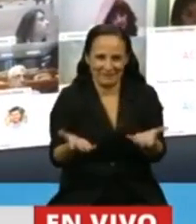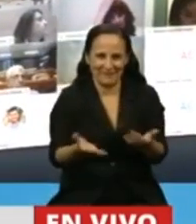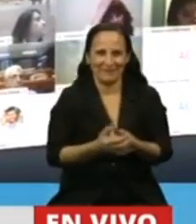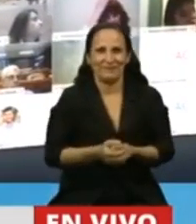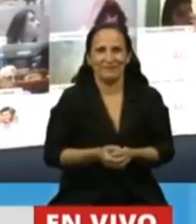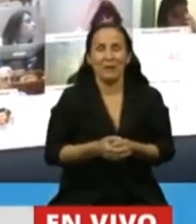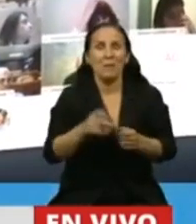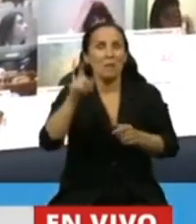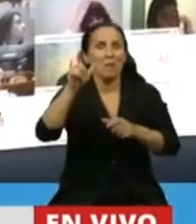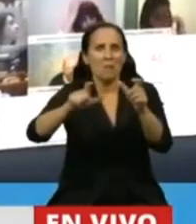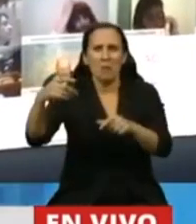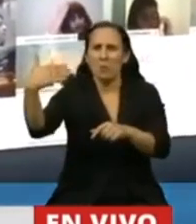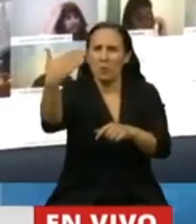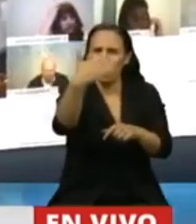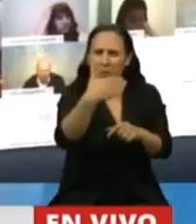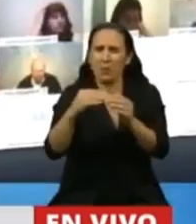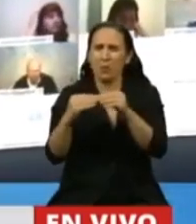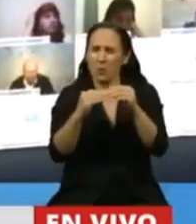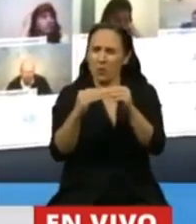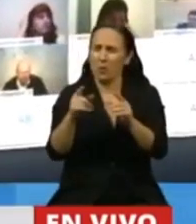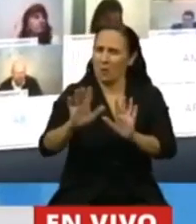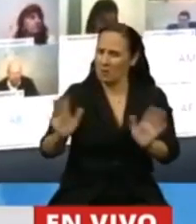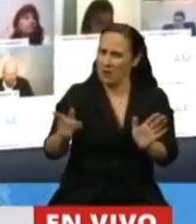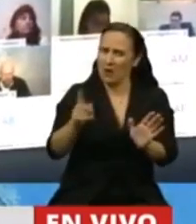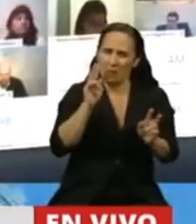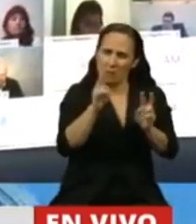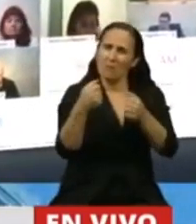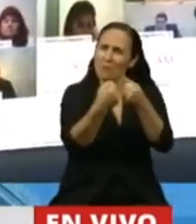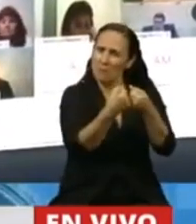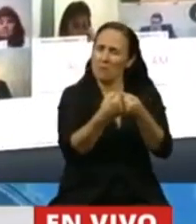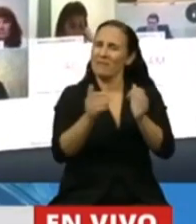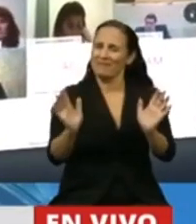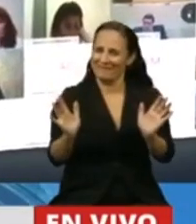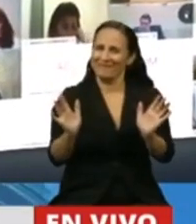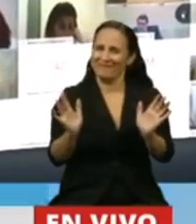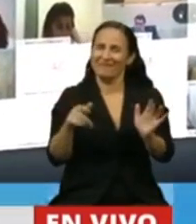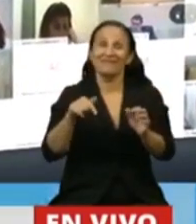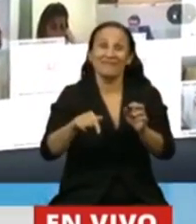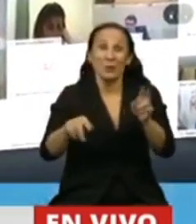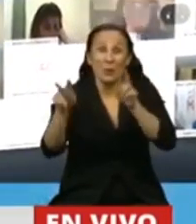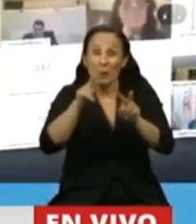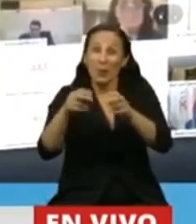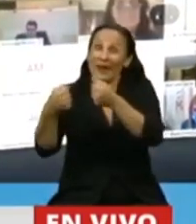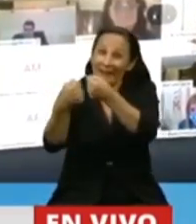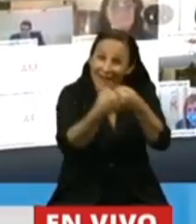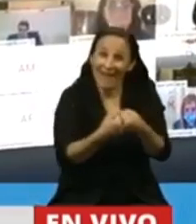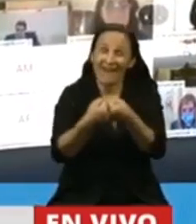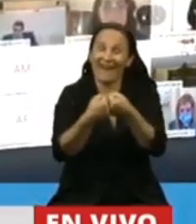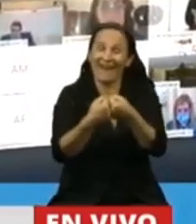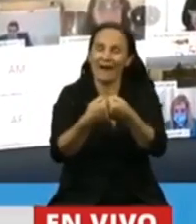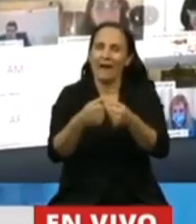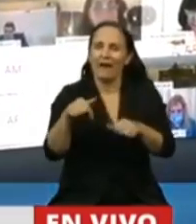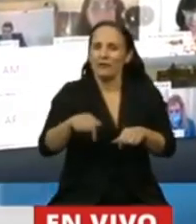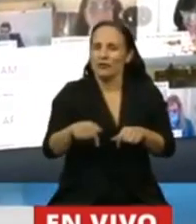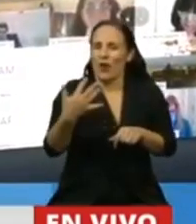Y en el medio de la celebración que nos induce estos consensos, no puedo dejar pasar,